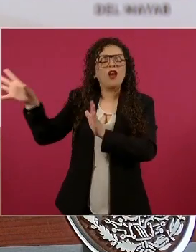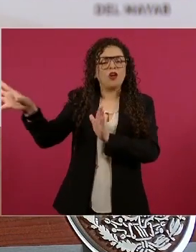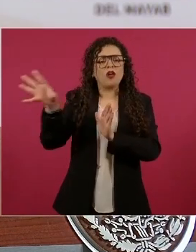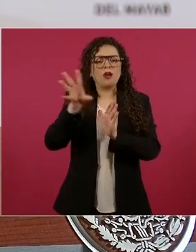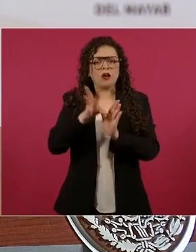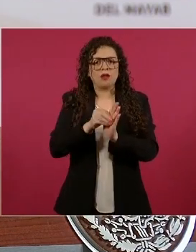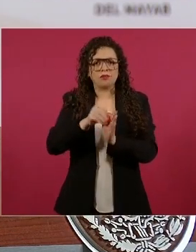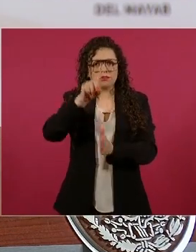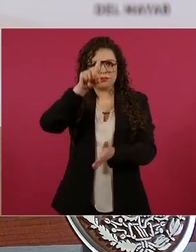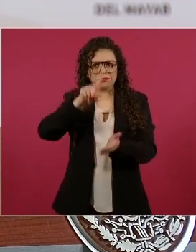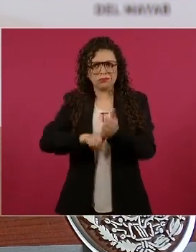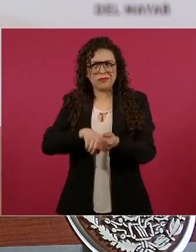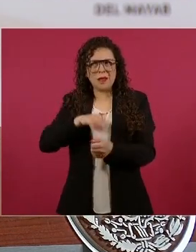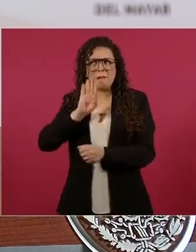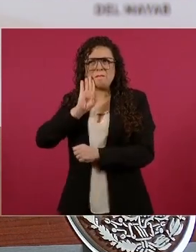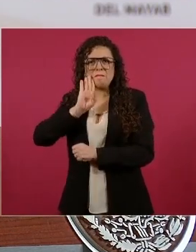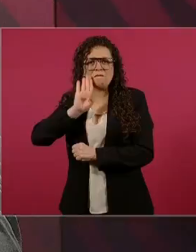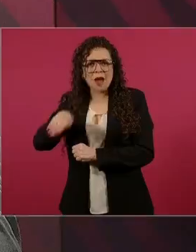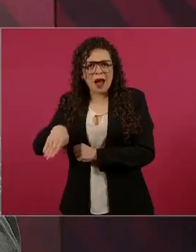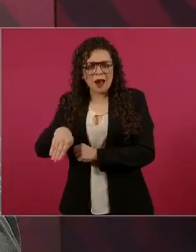no lo bueno.